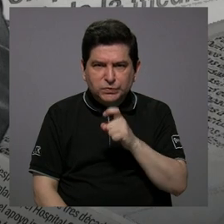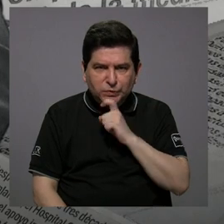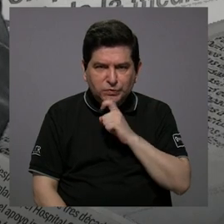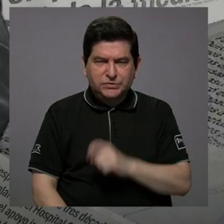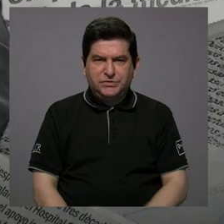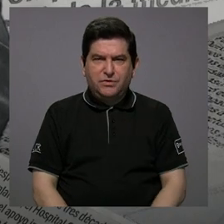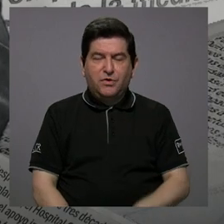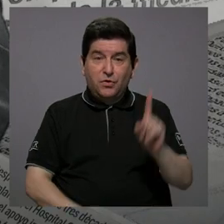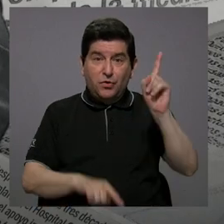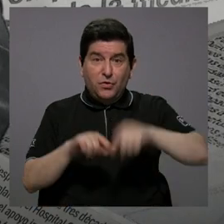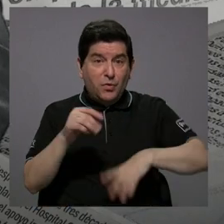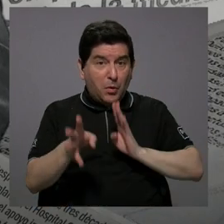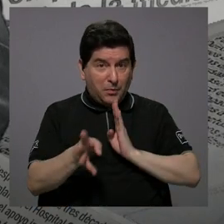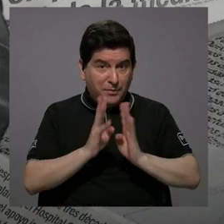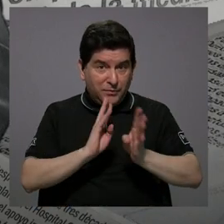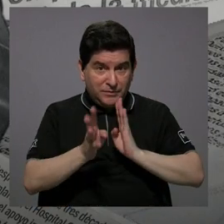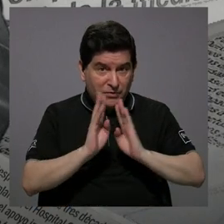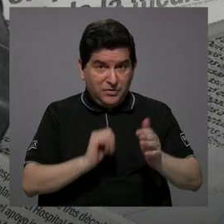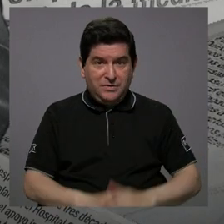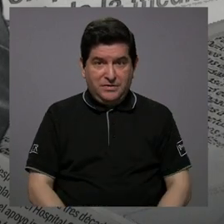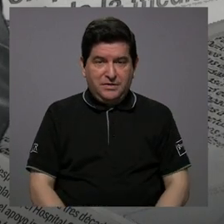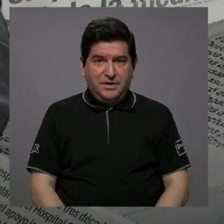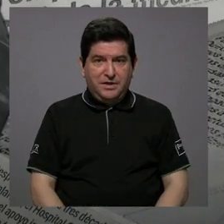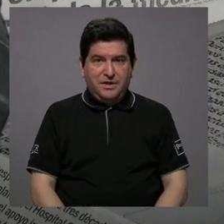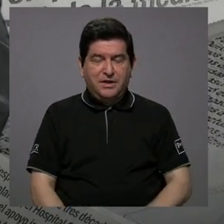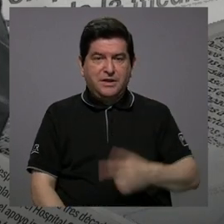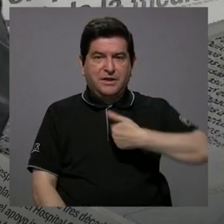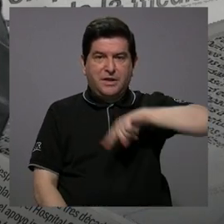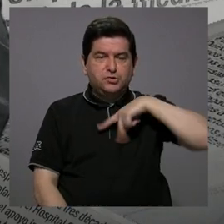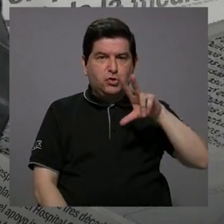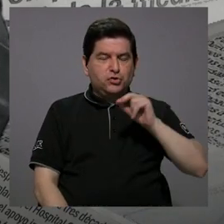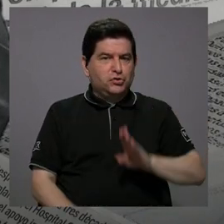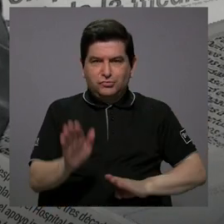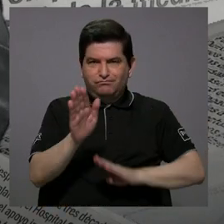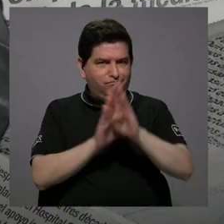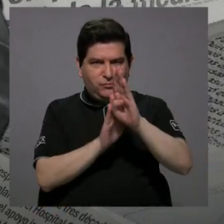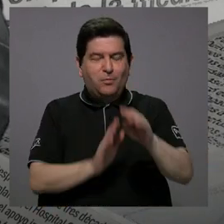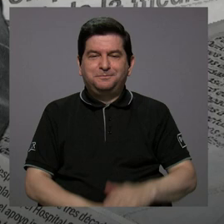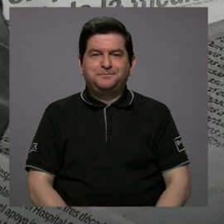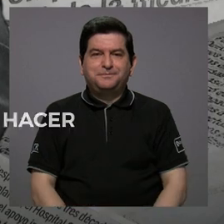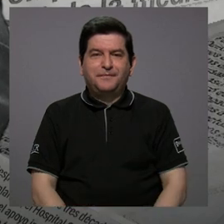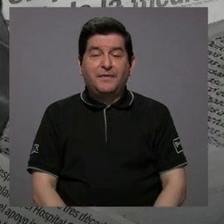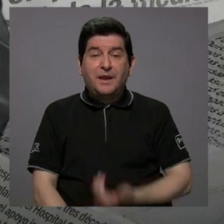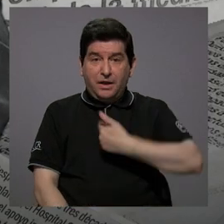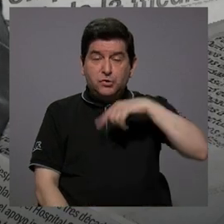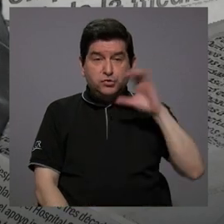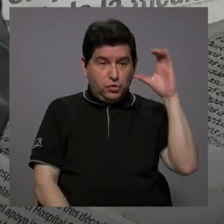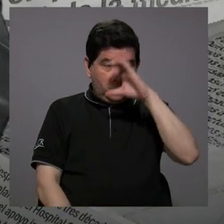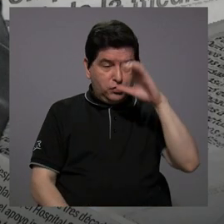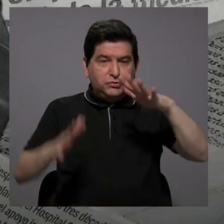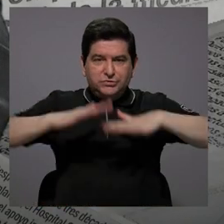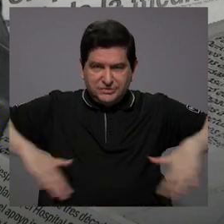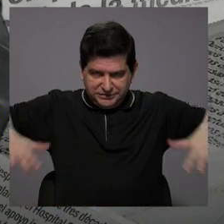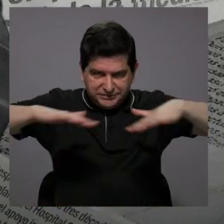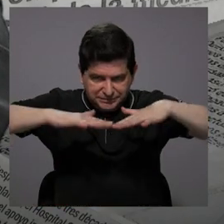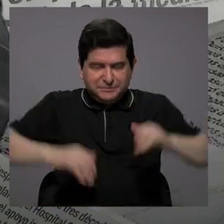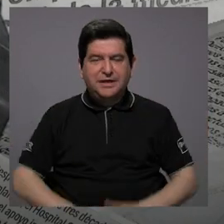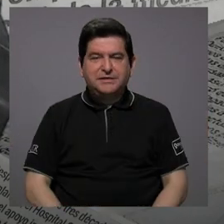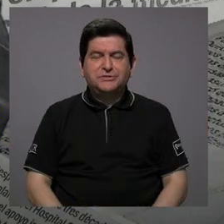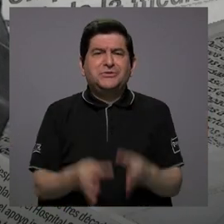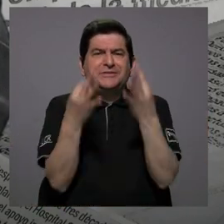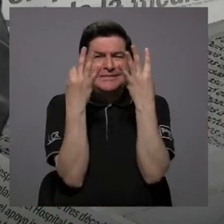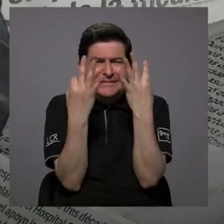no podríamos hablar de que no nos estamos desarrollando. O yo creo que estamos buscando los espacios y estamos